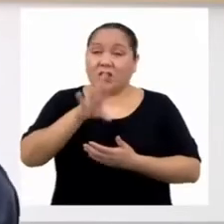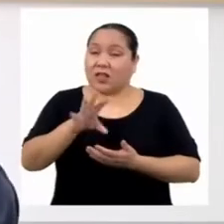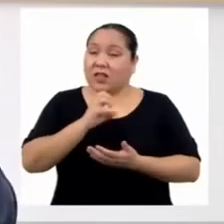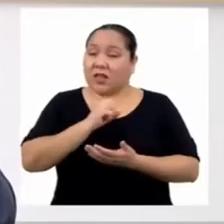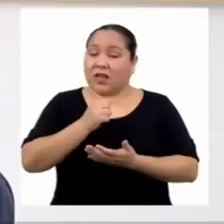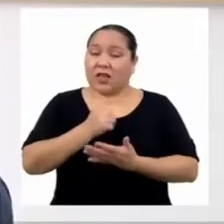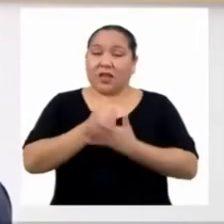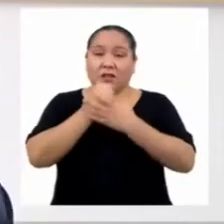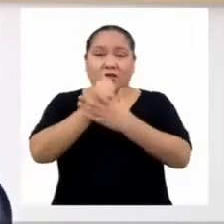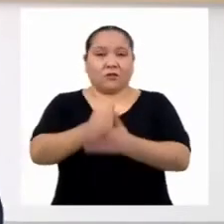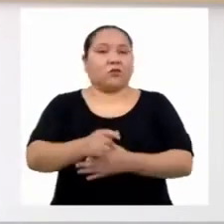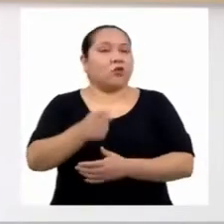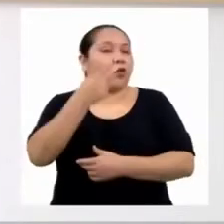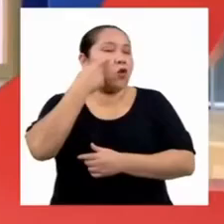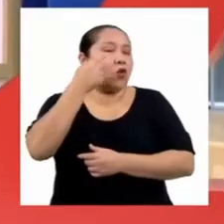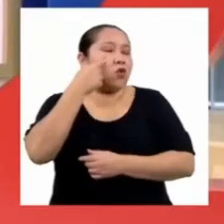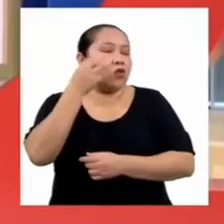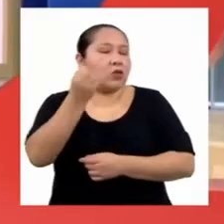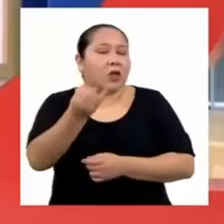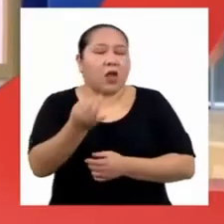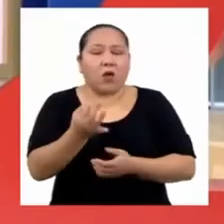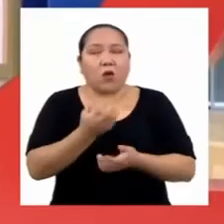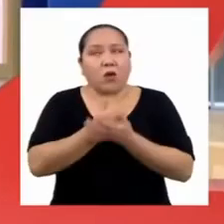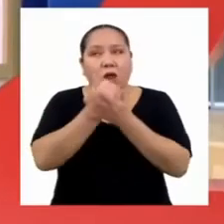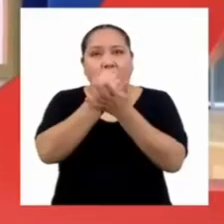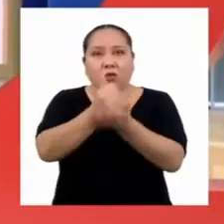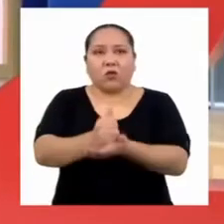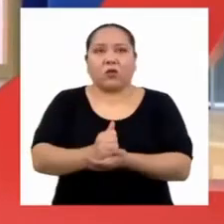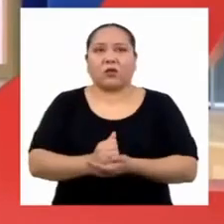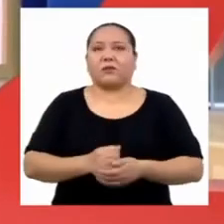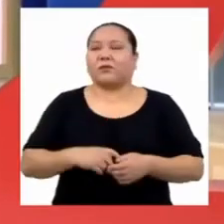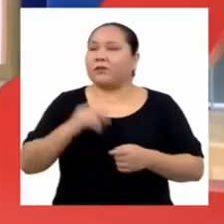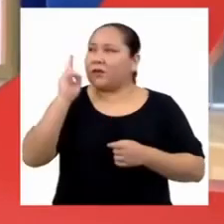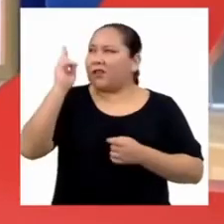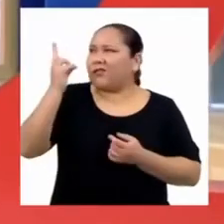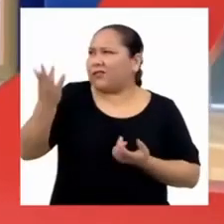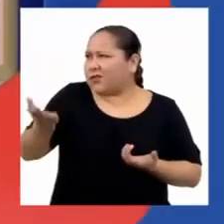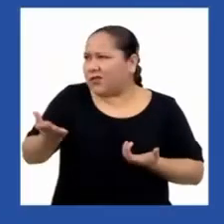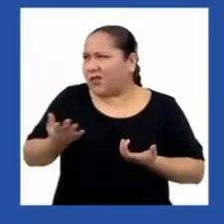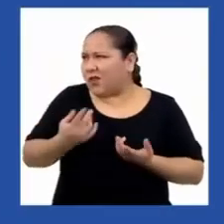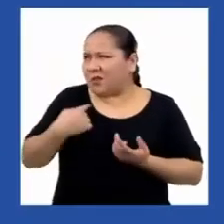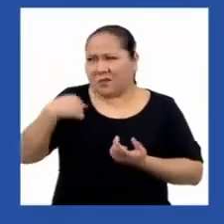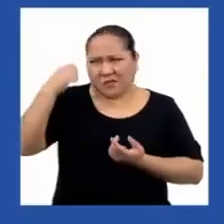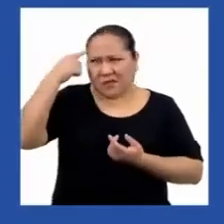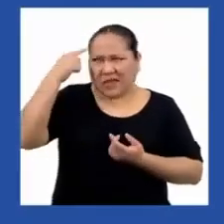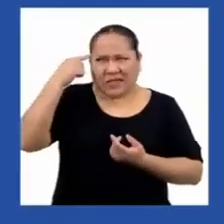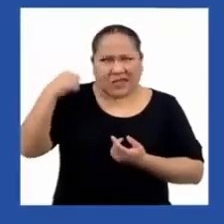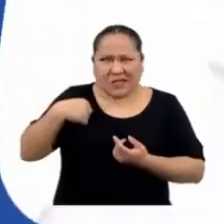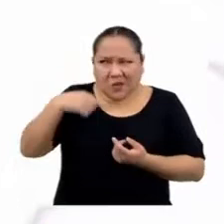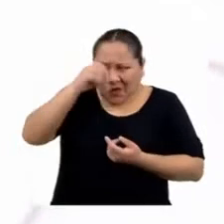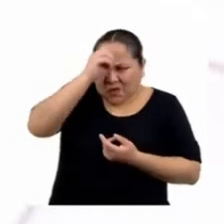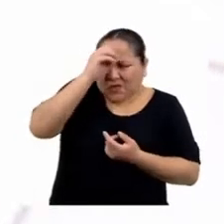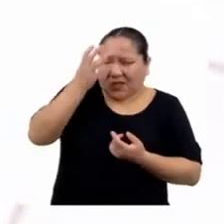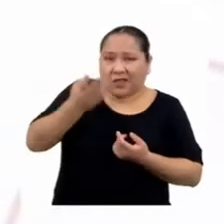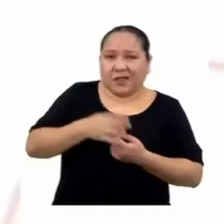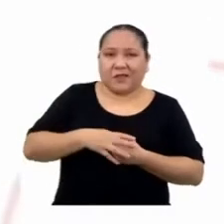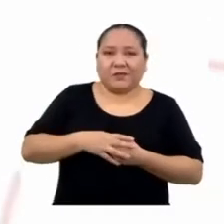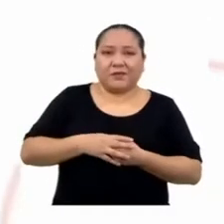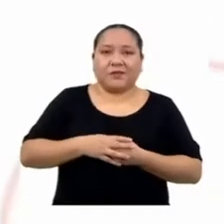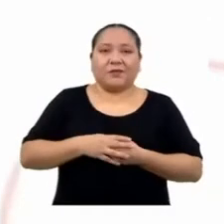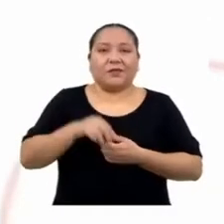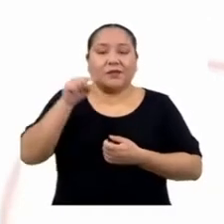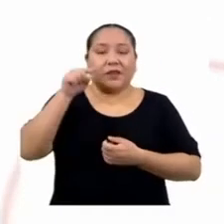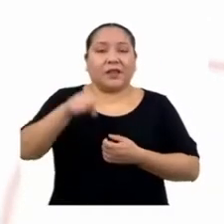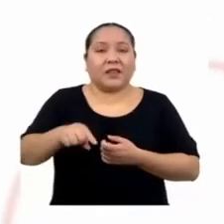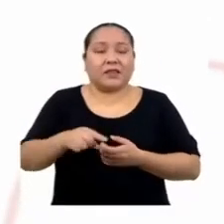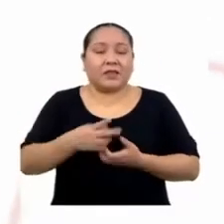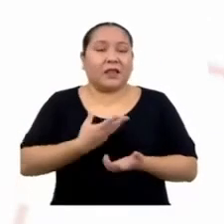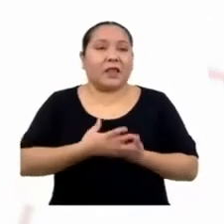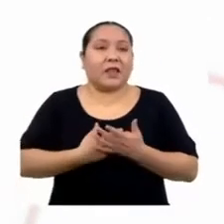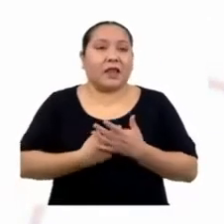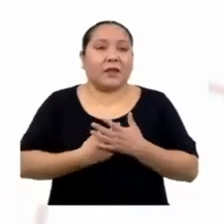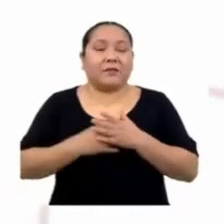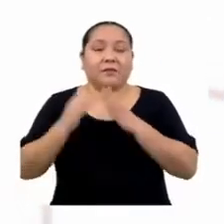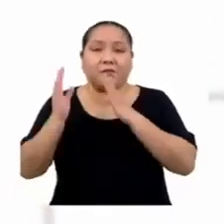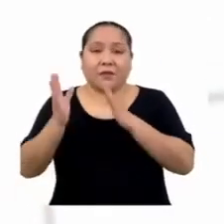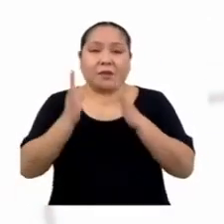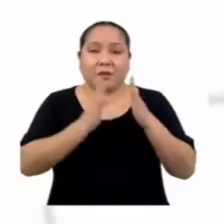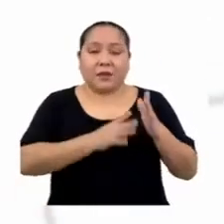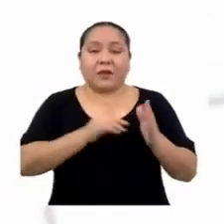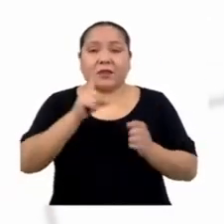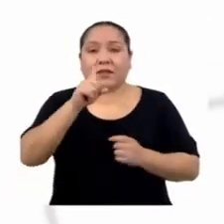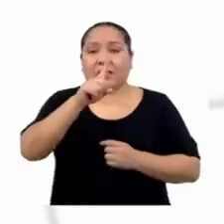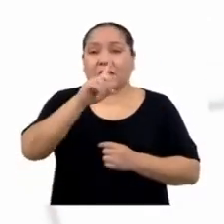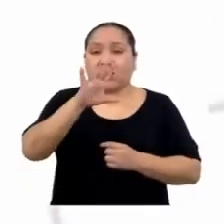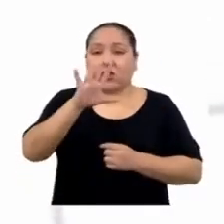¿Conoces alguno de esos beneficios? Profesor, me subestima un poquito. Realizar actividad física en un promedio de